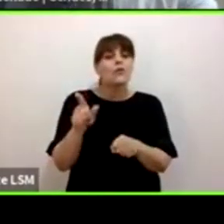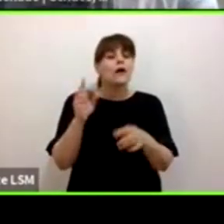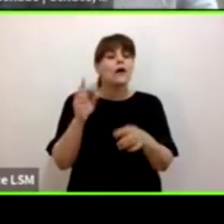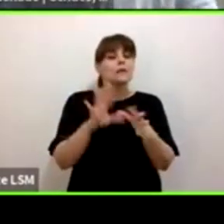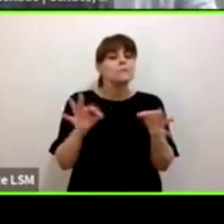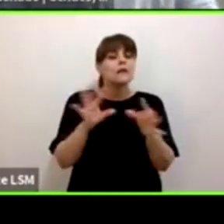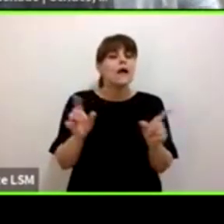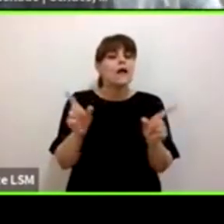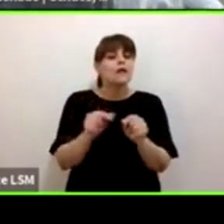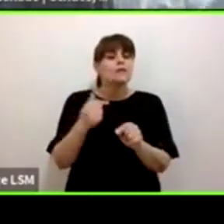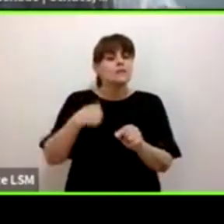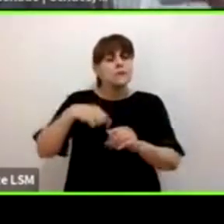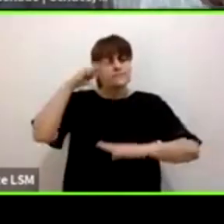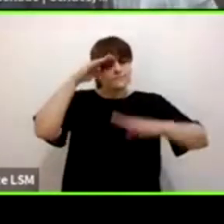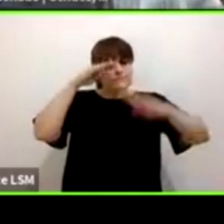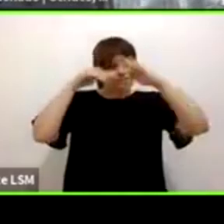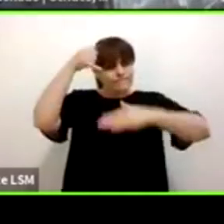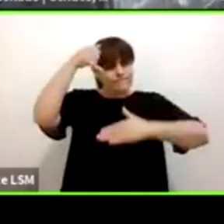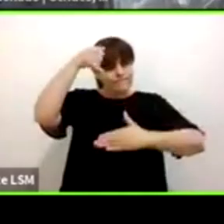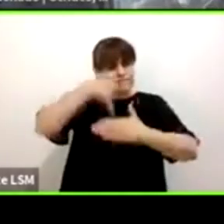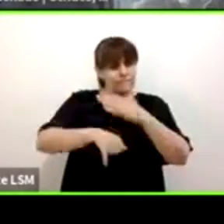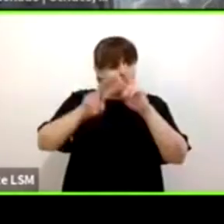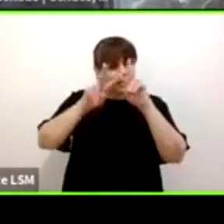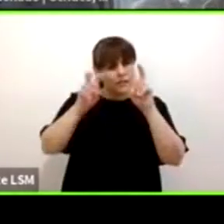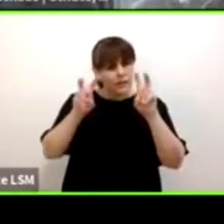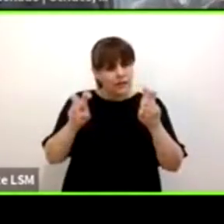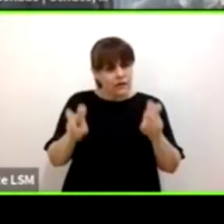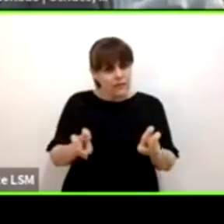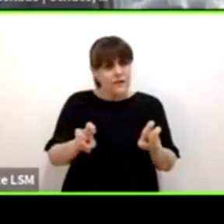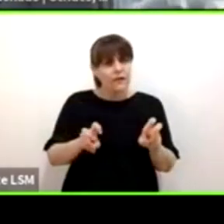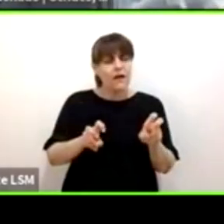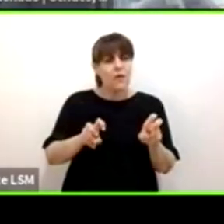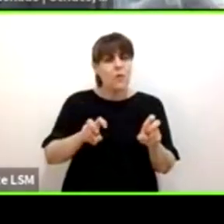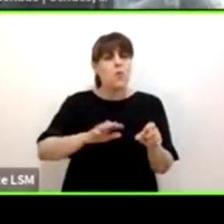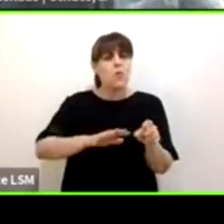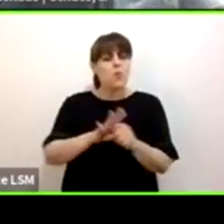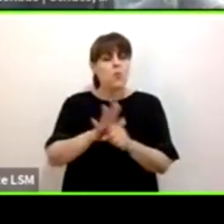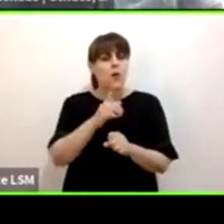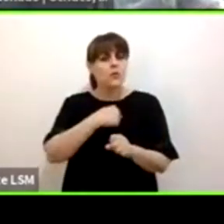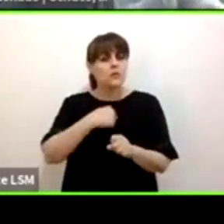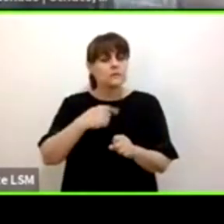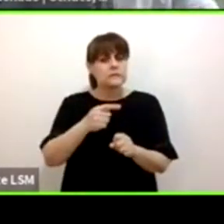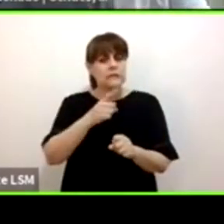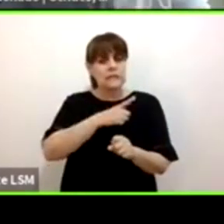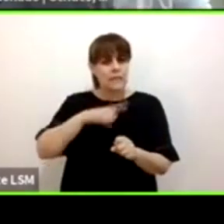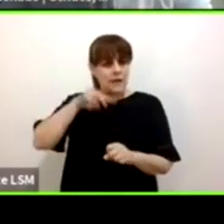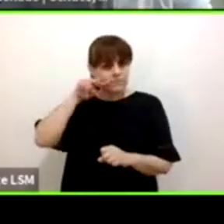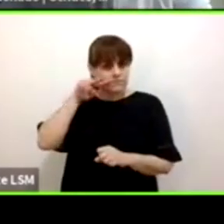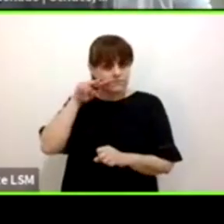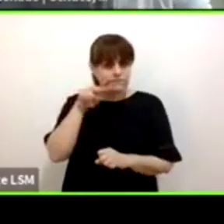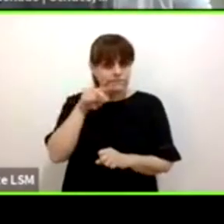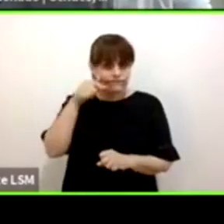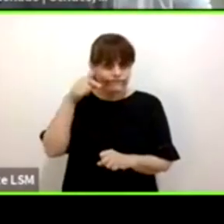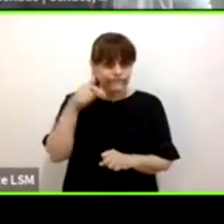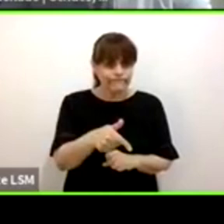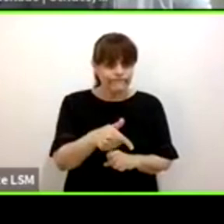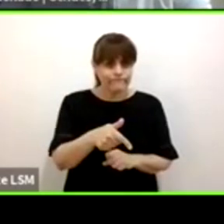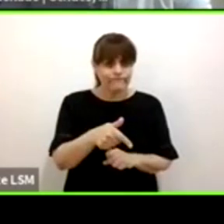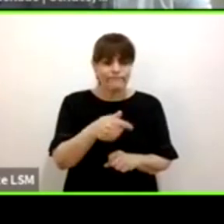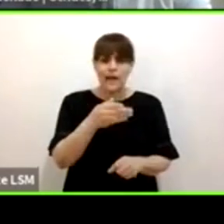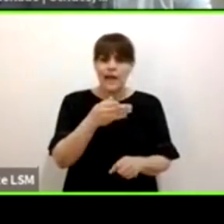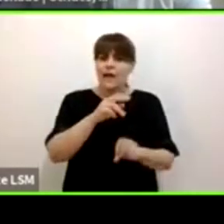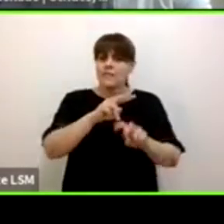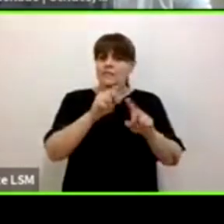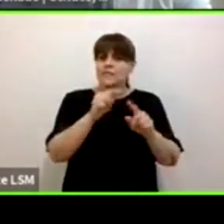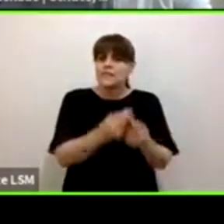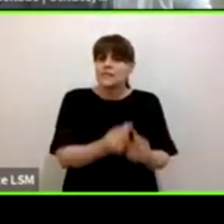invita a reflexionar sobre los temas que tenemos de frente en todas estas áreas en donde la infancia está teniendo, digamos, pues